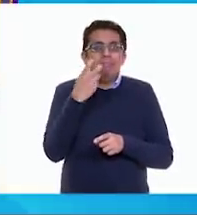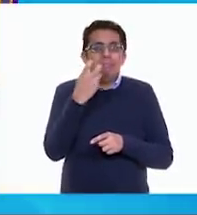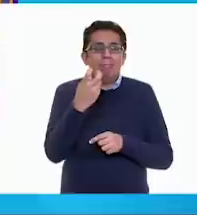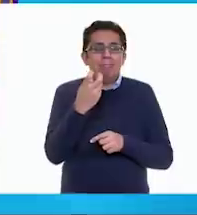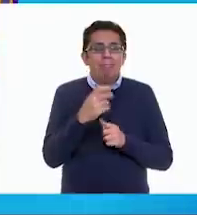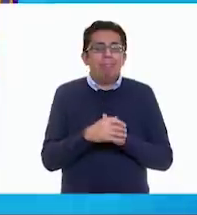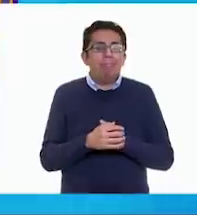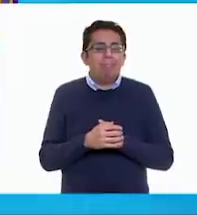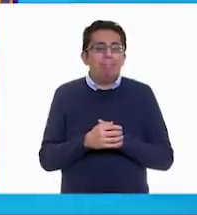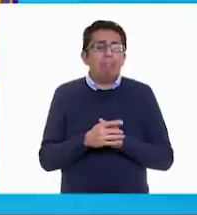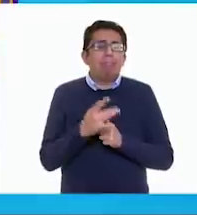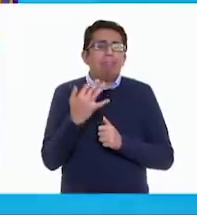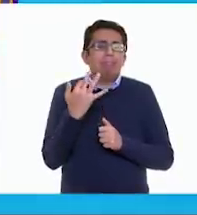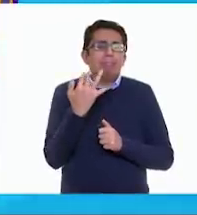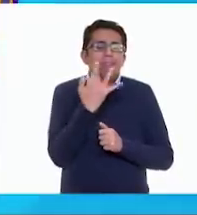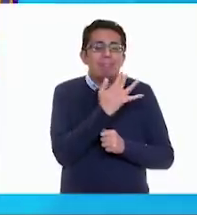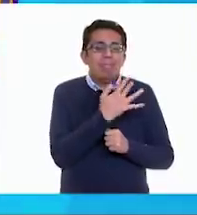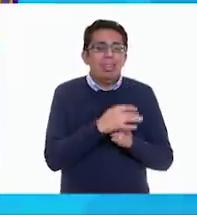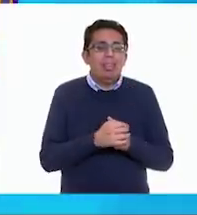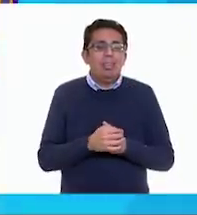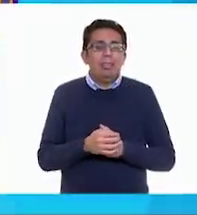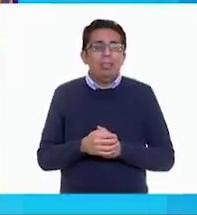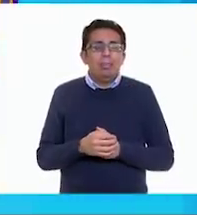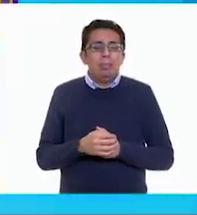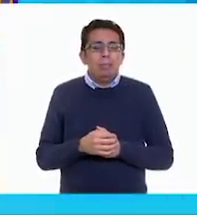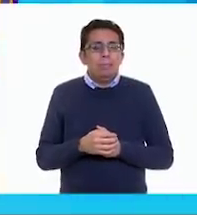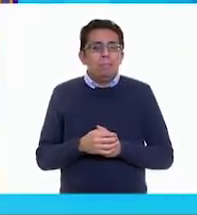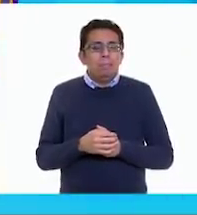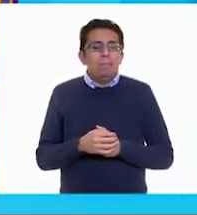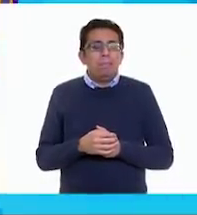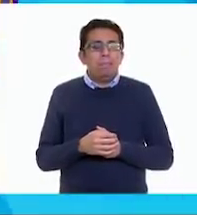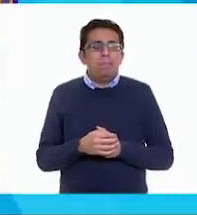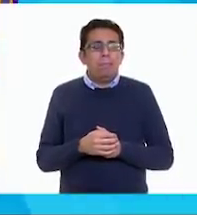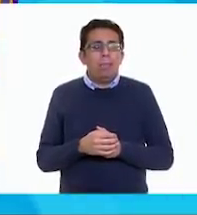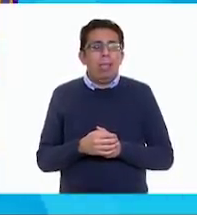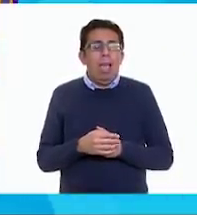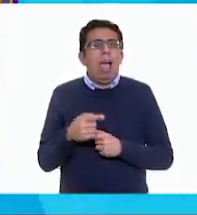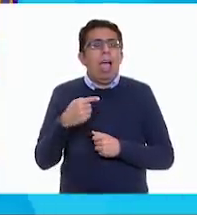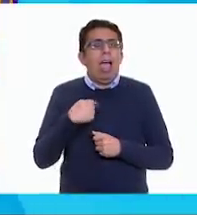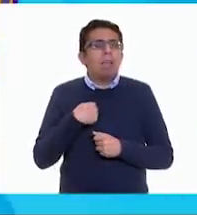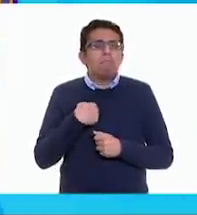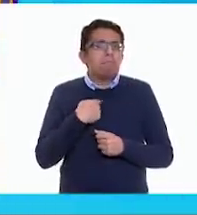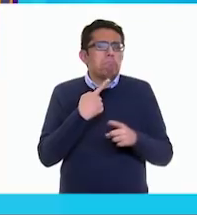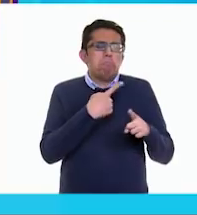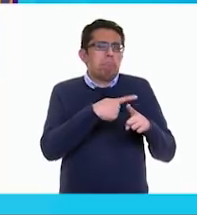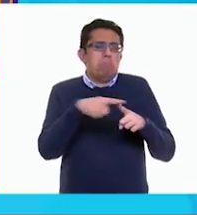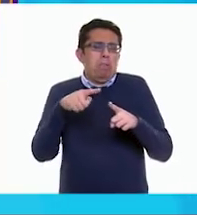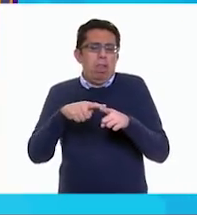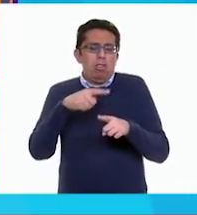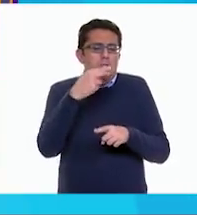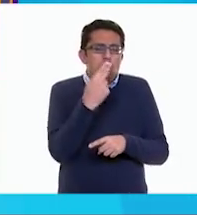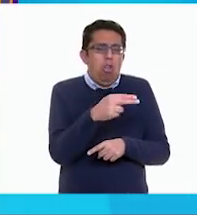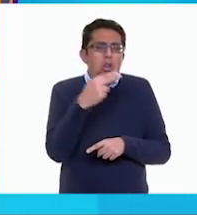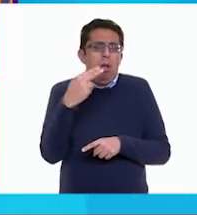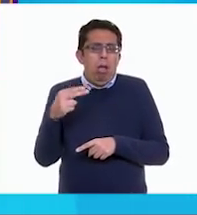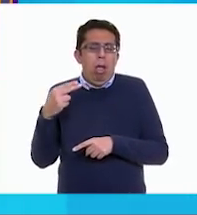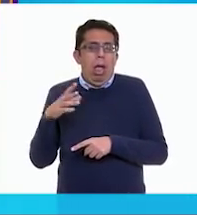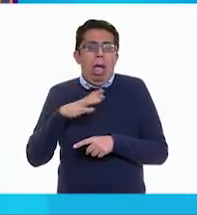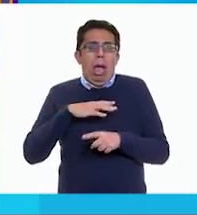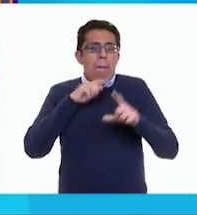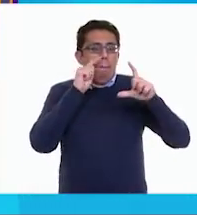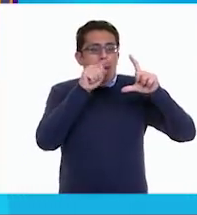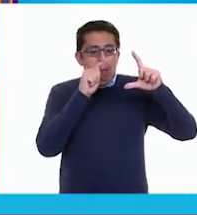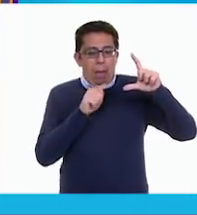Son buenísimos. Lo bueno es que, llámense como se llamen, existen en casi todo el país.